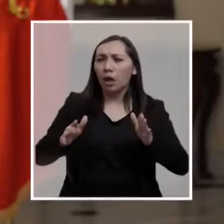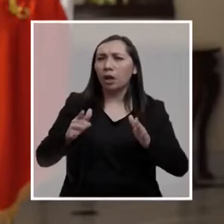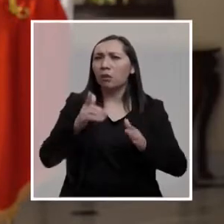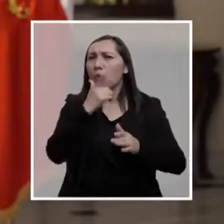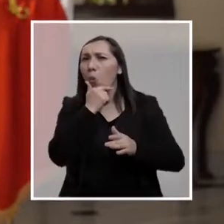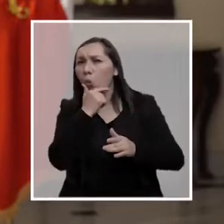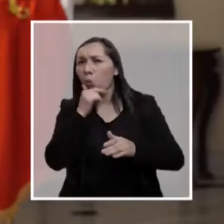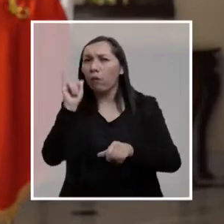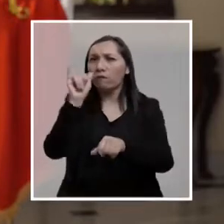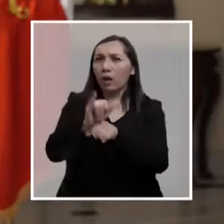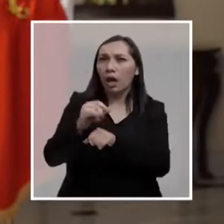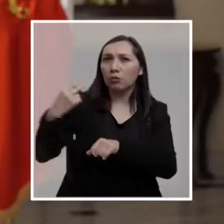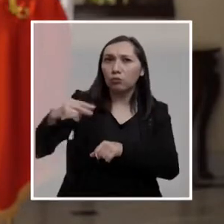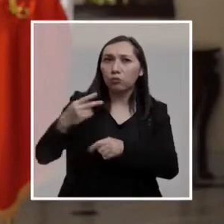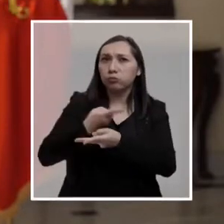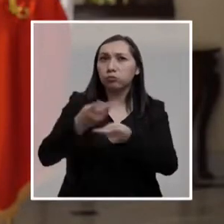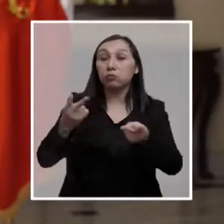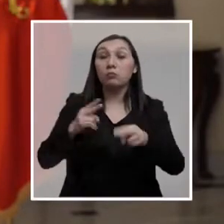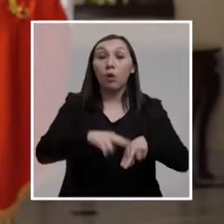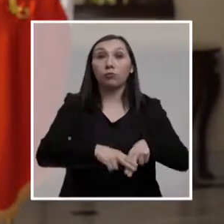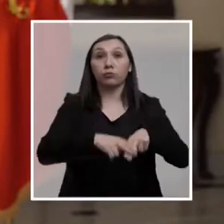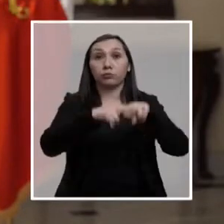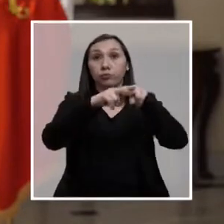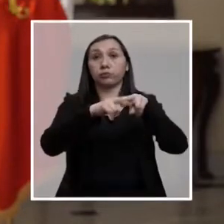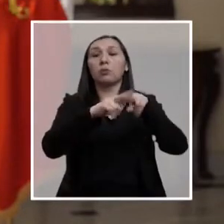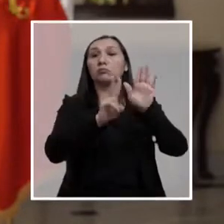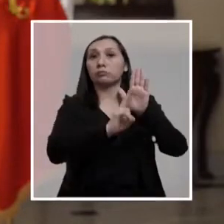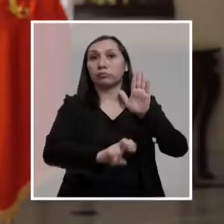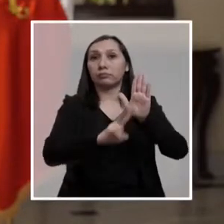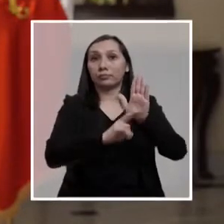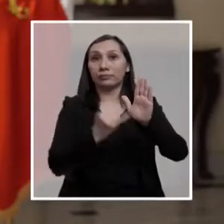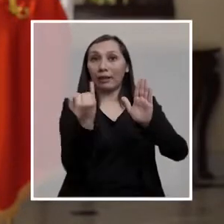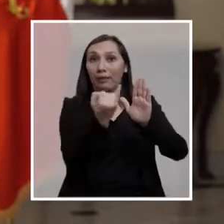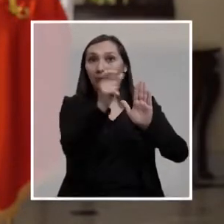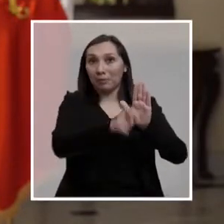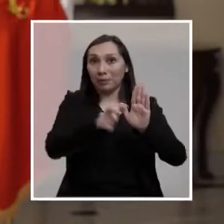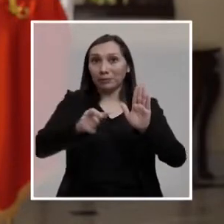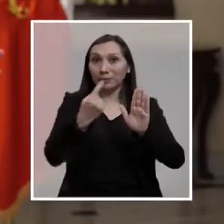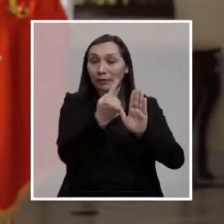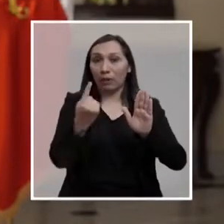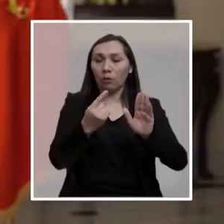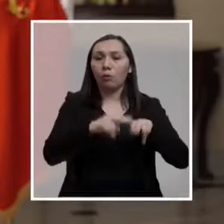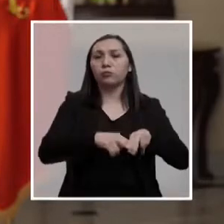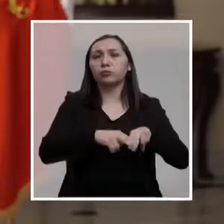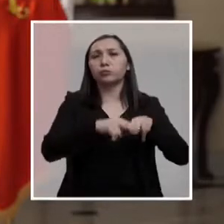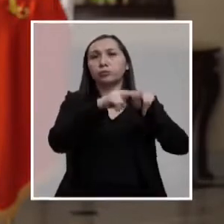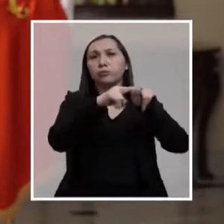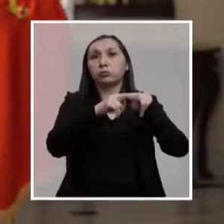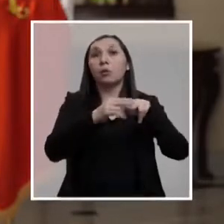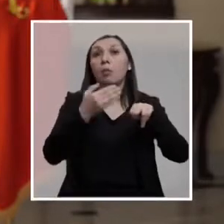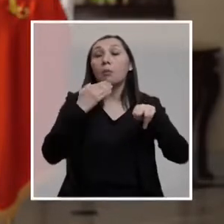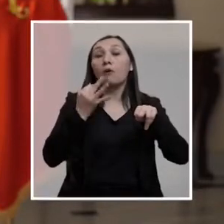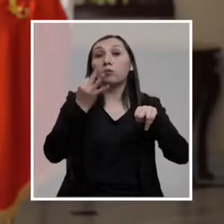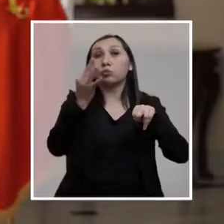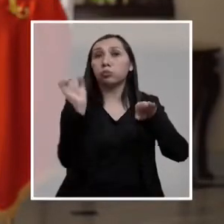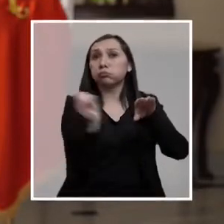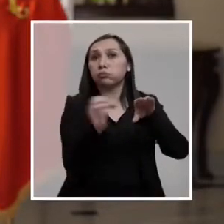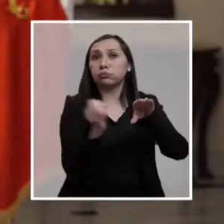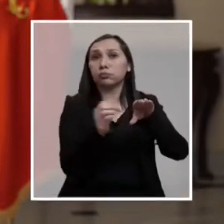fantasma o noticia falsa, los ahorros previsionales en las cuentas individuales, tanto los acumulados como los del futuro,